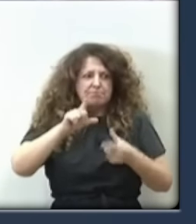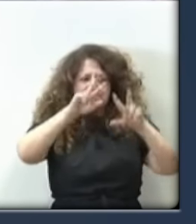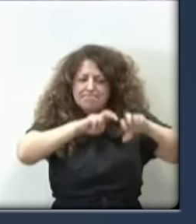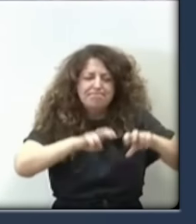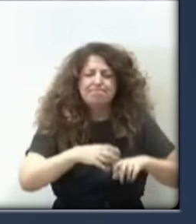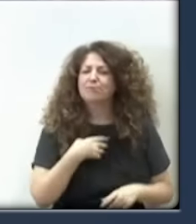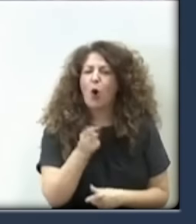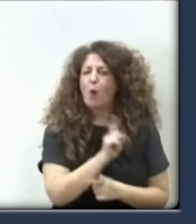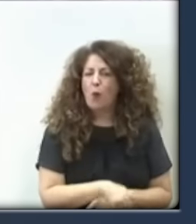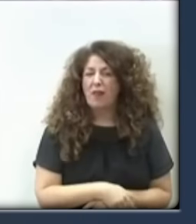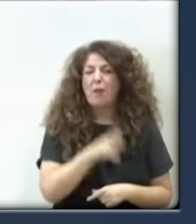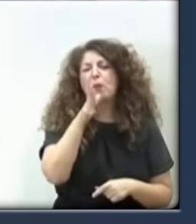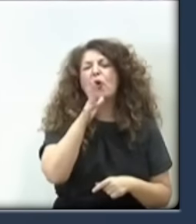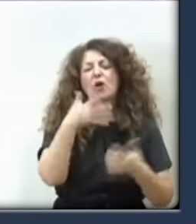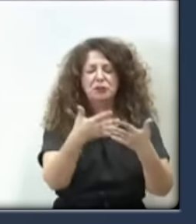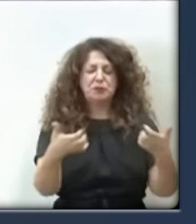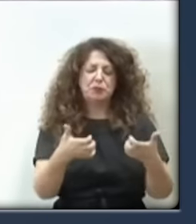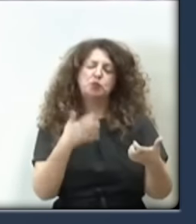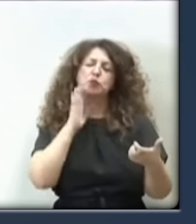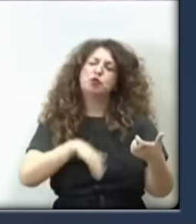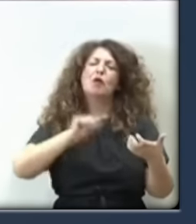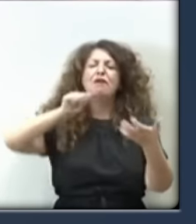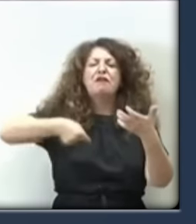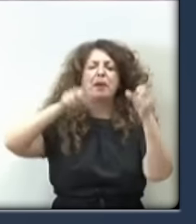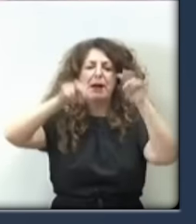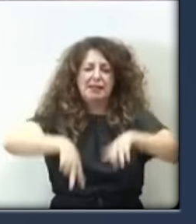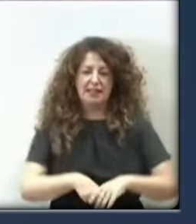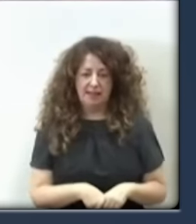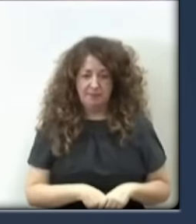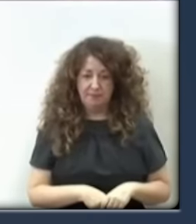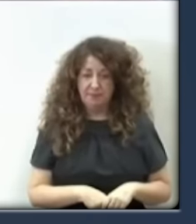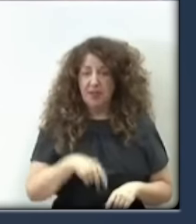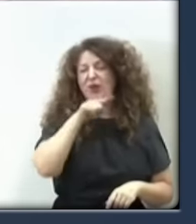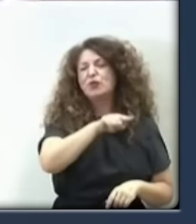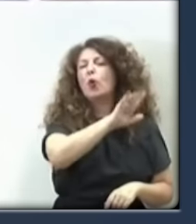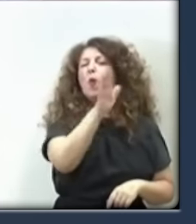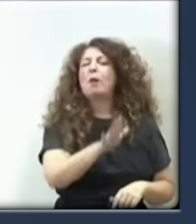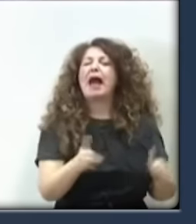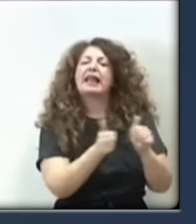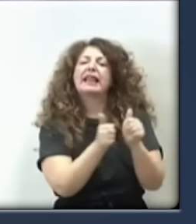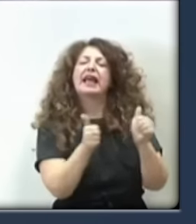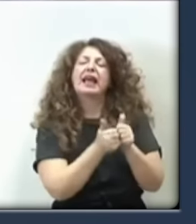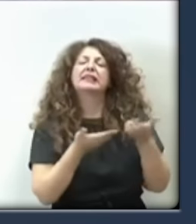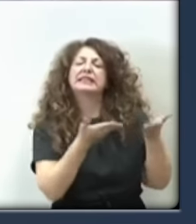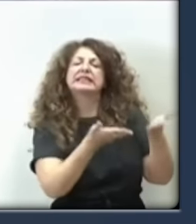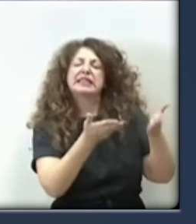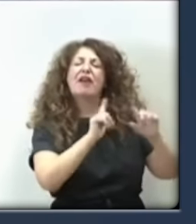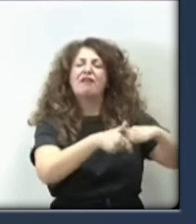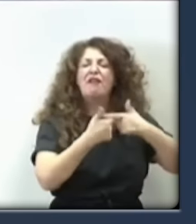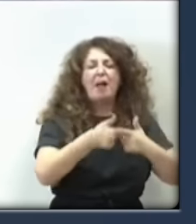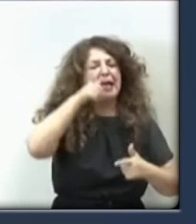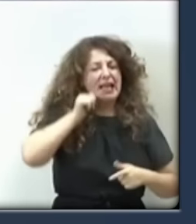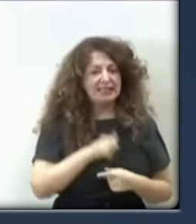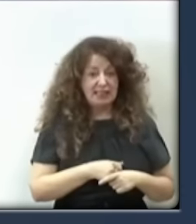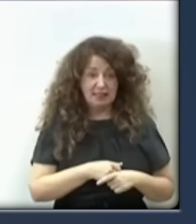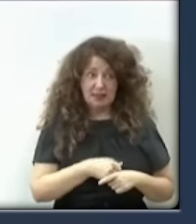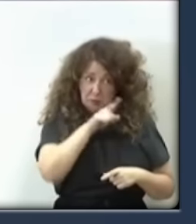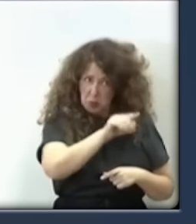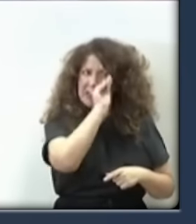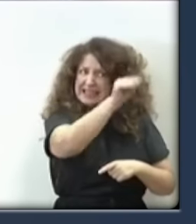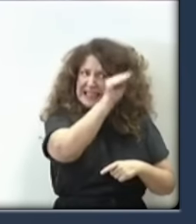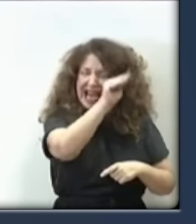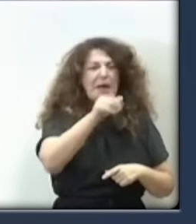usted es la consigliere de la familia Sánchez, ¿por qué no le dice usted al Altísimo, a su sanchidad,